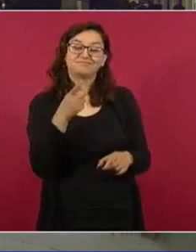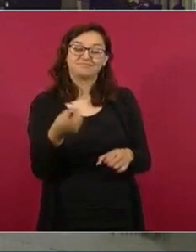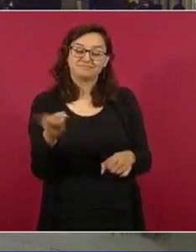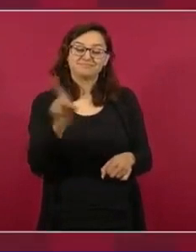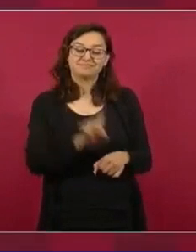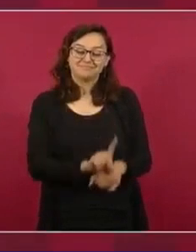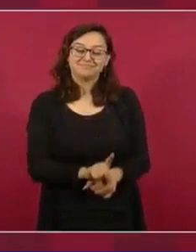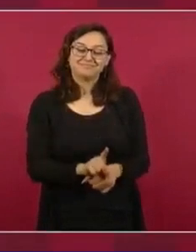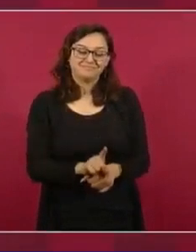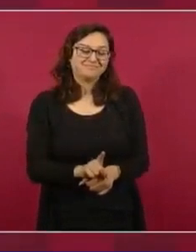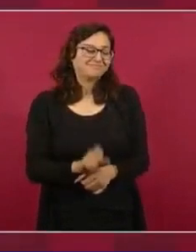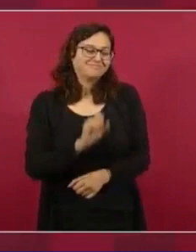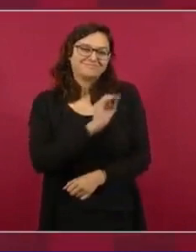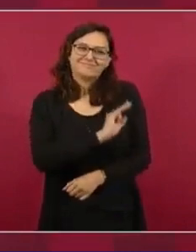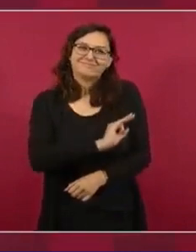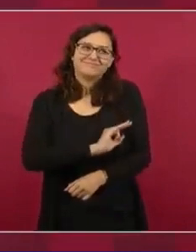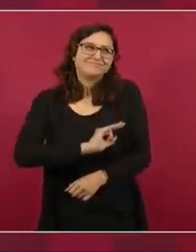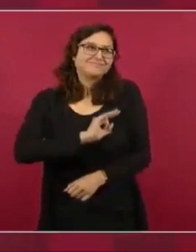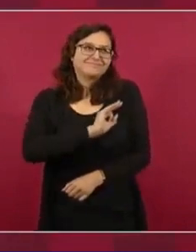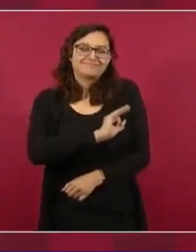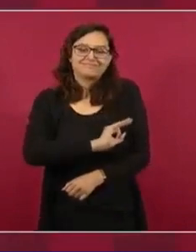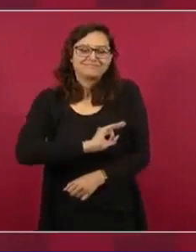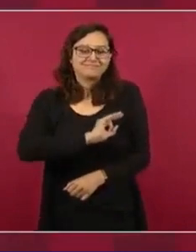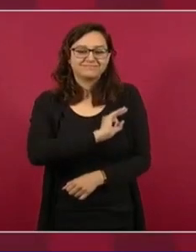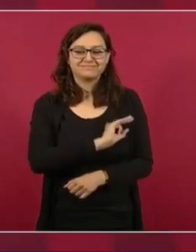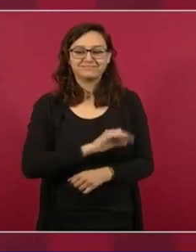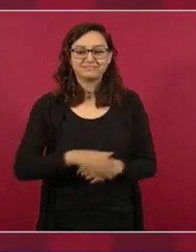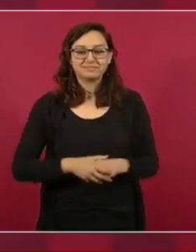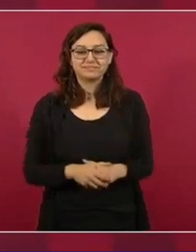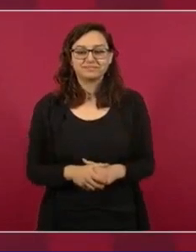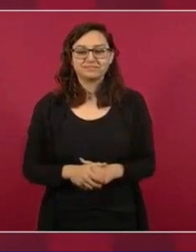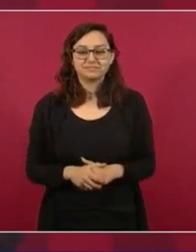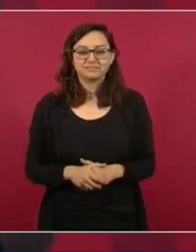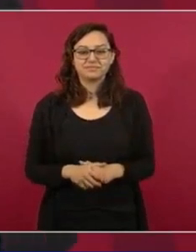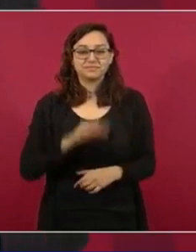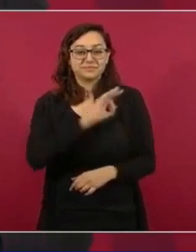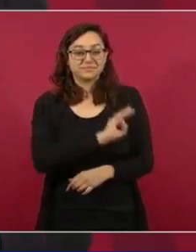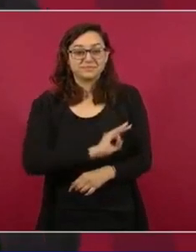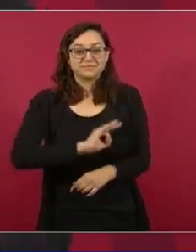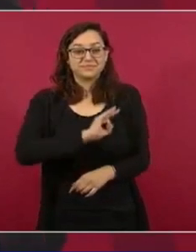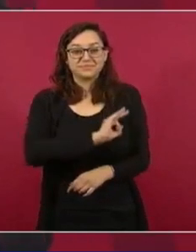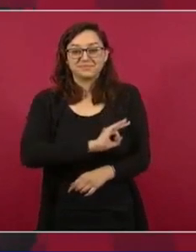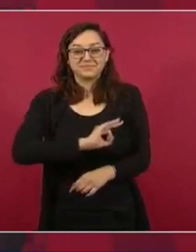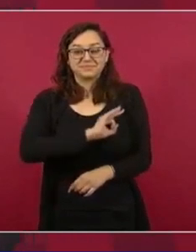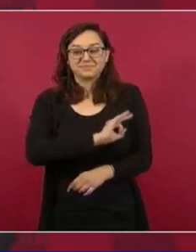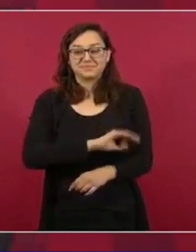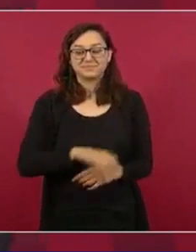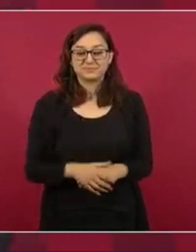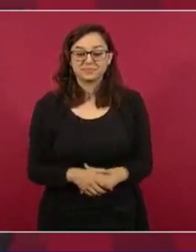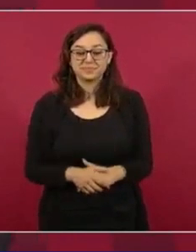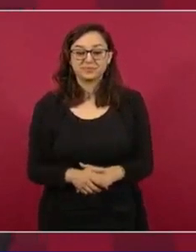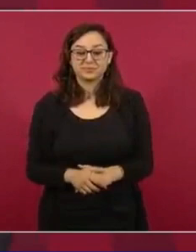Estoy feliz, feliz, feliz. Buenos días. Feliz, feliz. ¿No qué?